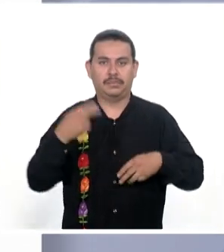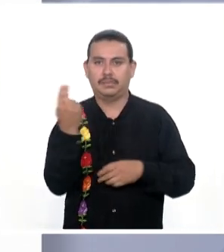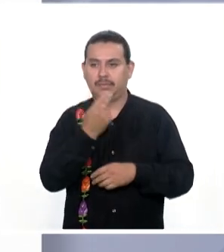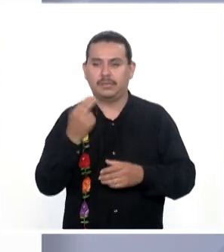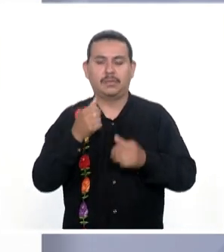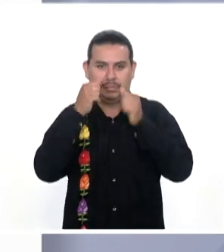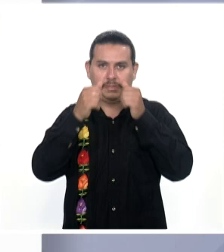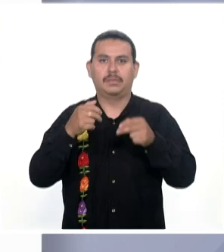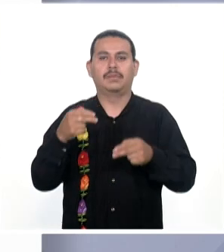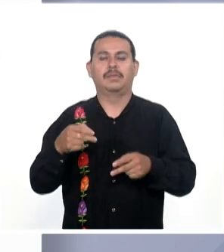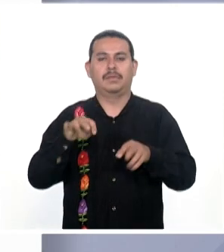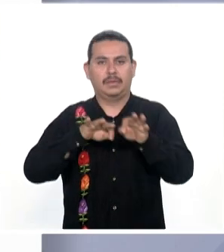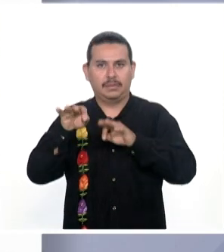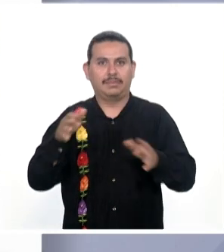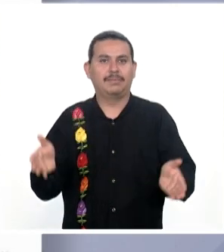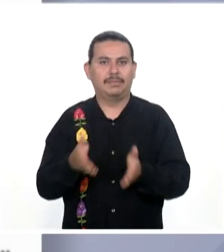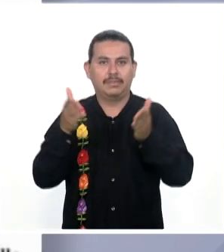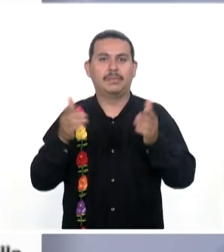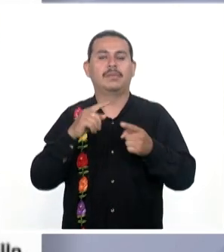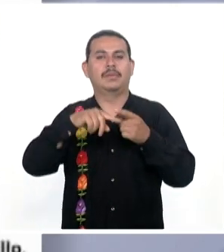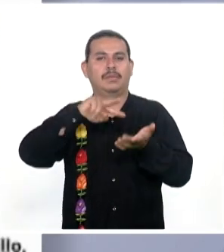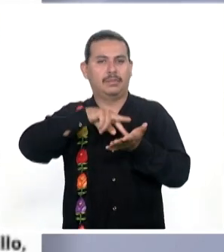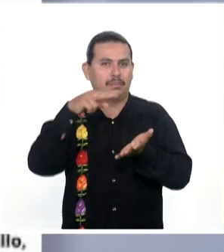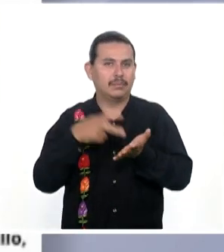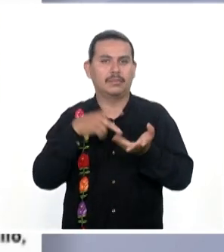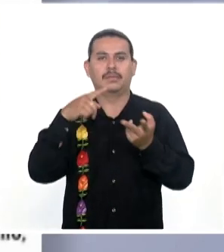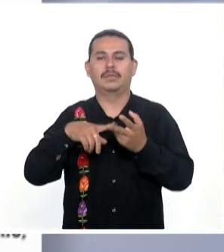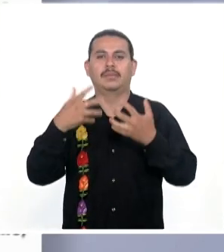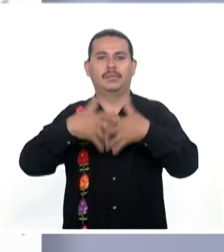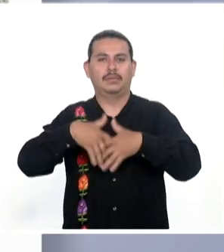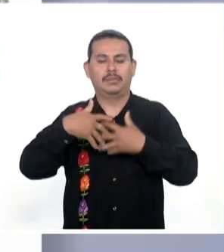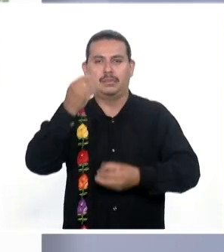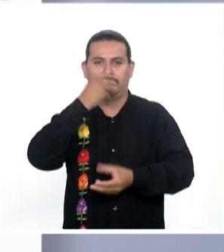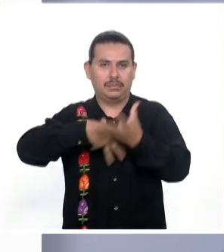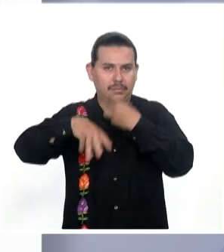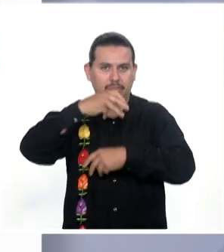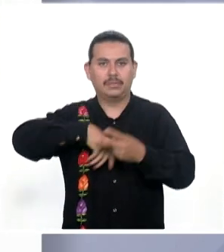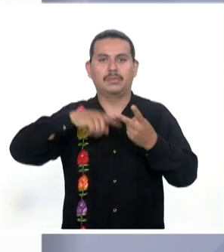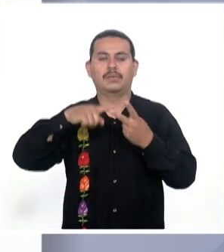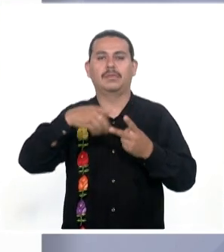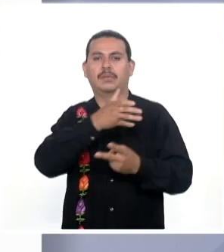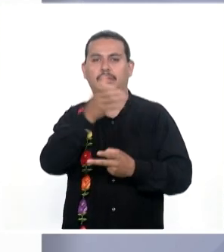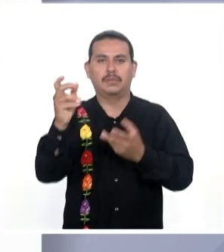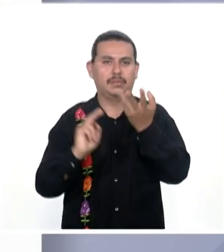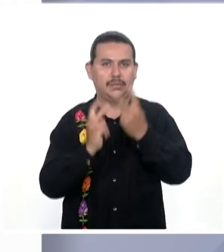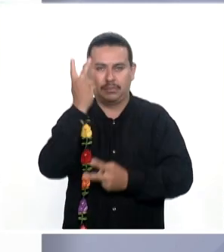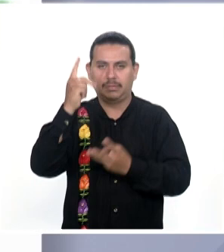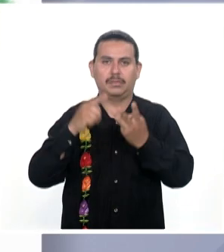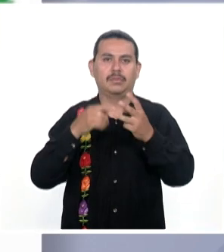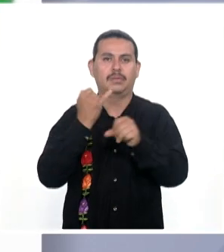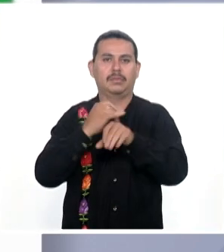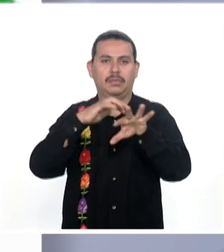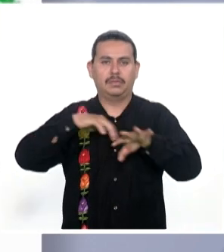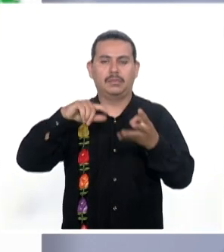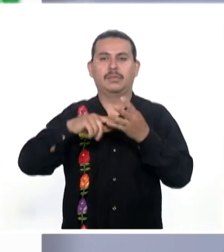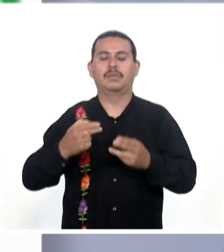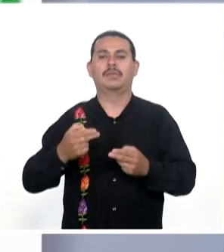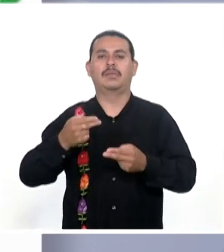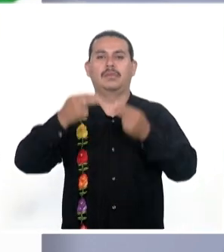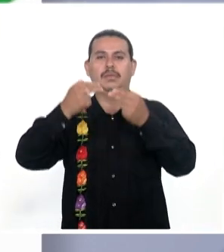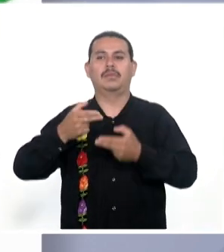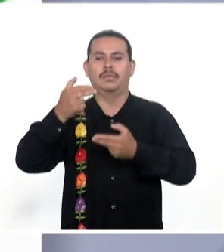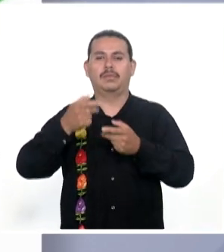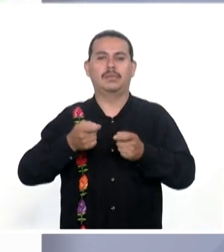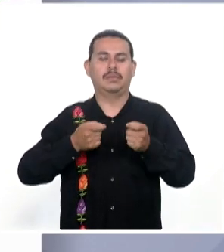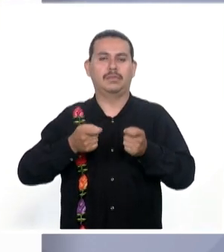sector productivo Las cuales son Las ingenierías En industrias alimentarias Agronomía Informática Y gestión